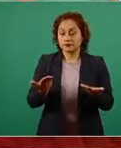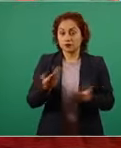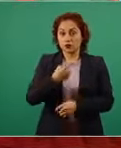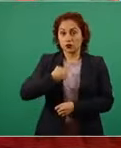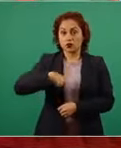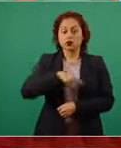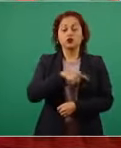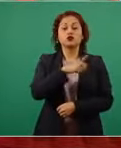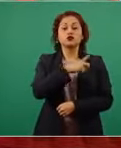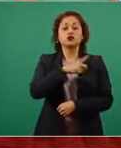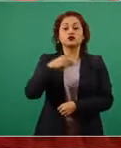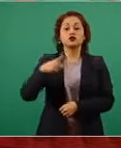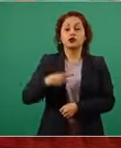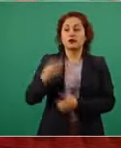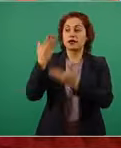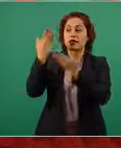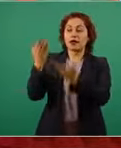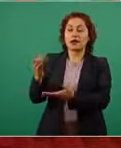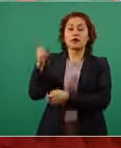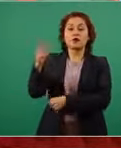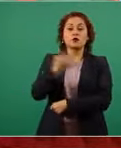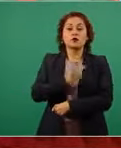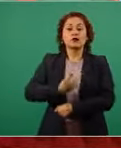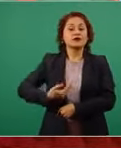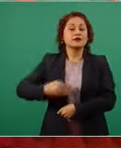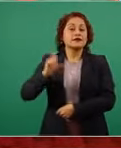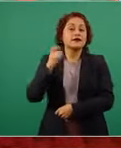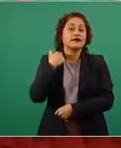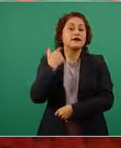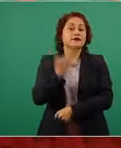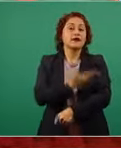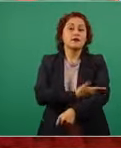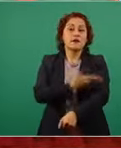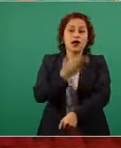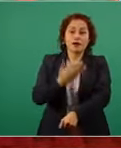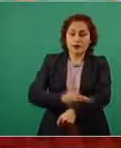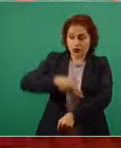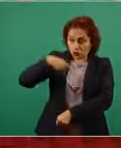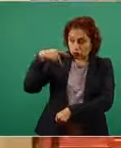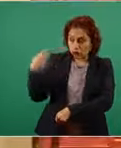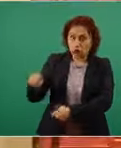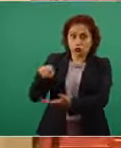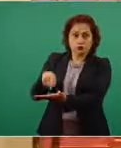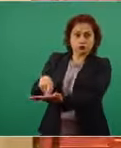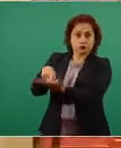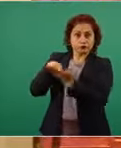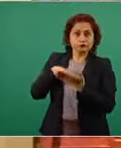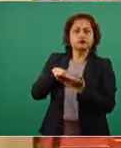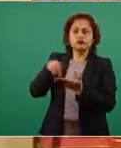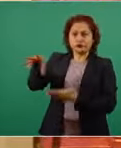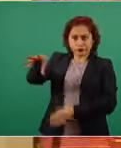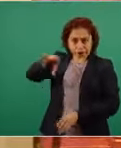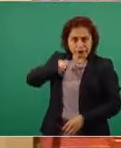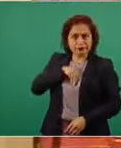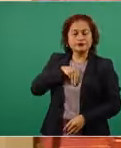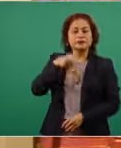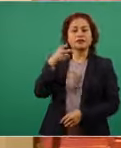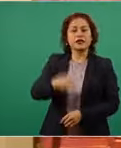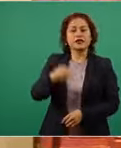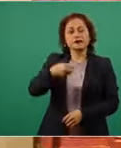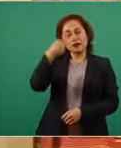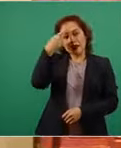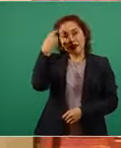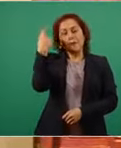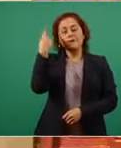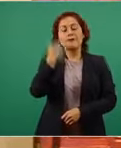Francisco I. Madero, cuyo principal aporte se dio precisamente en el